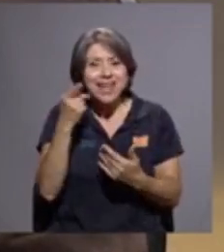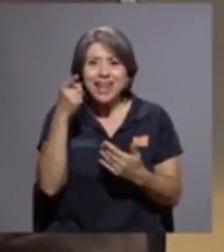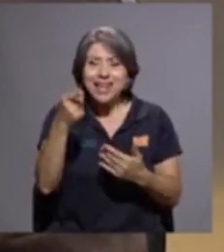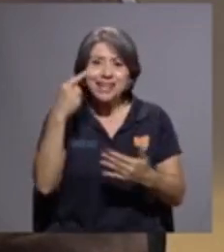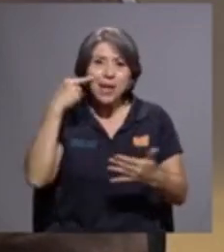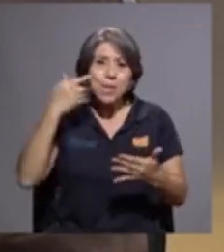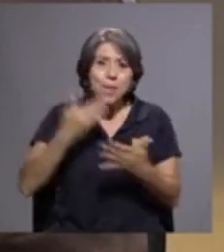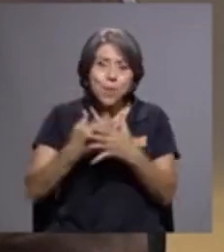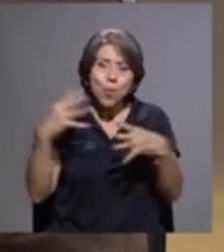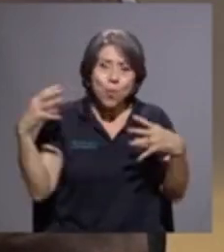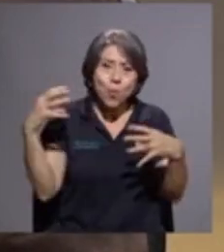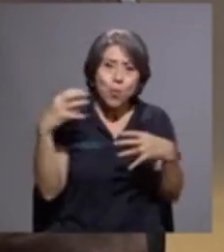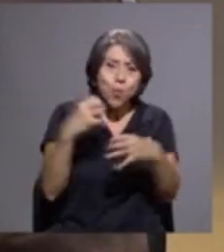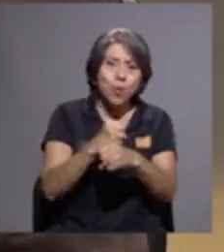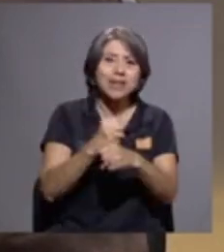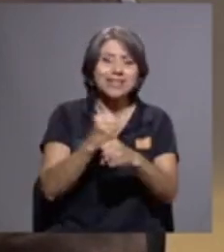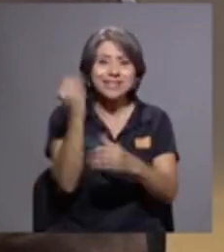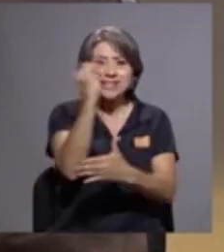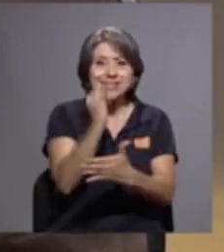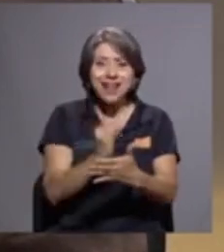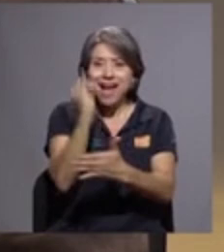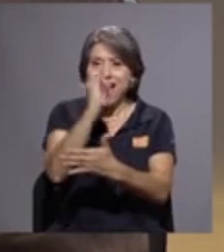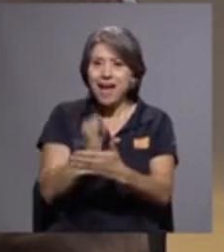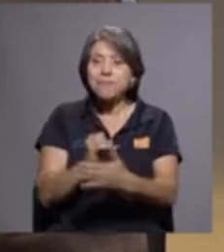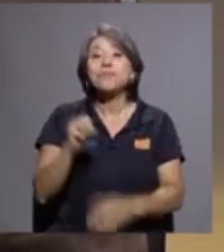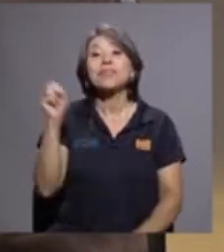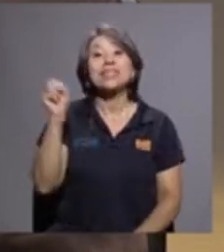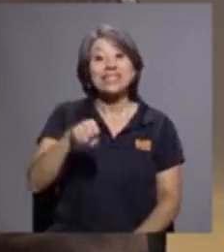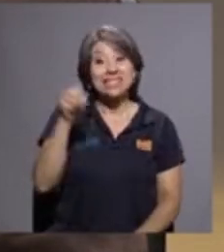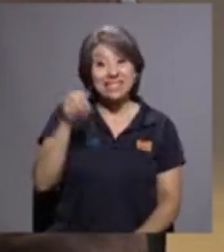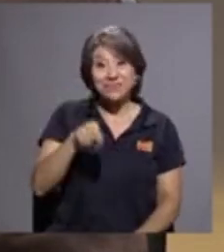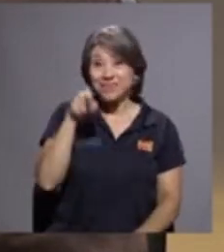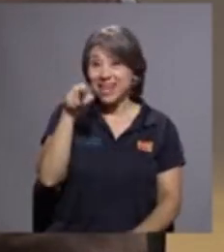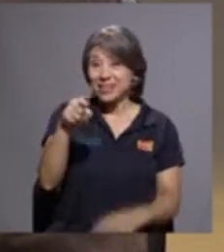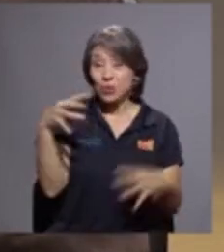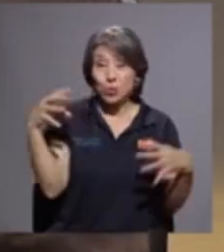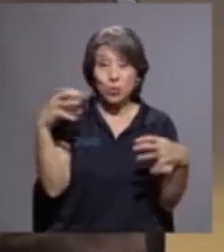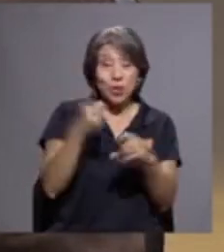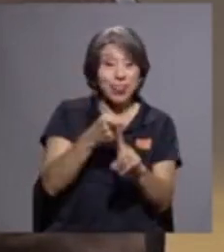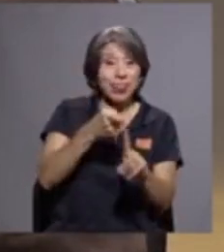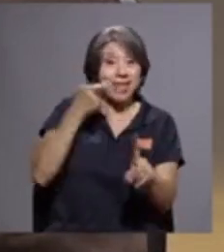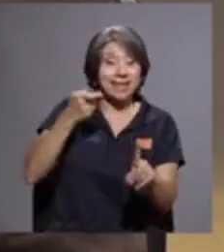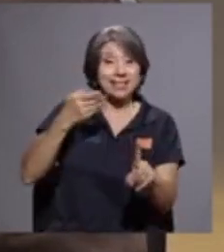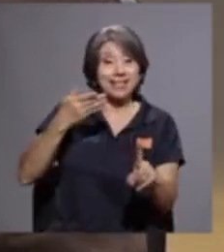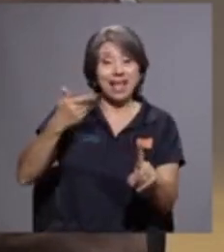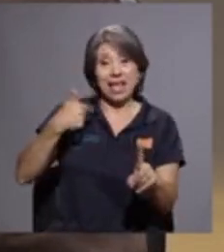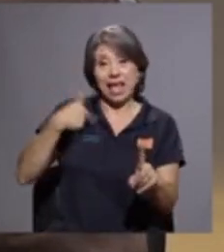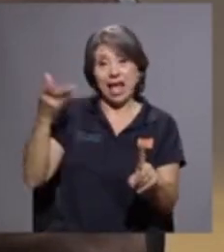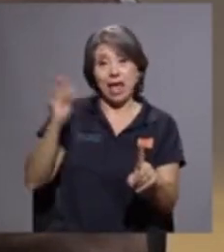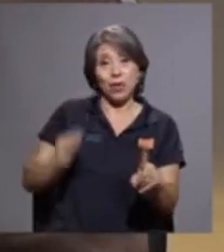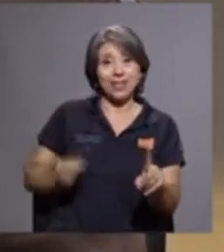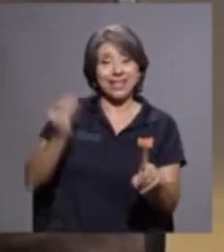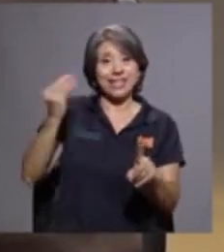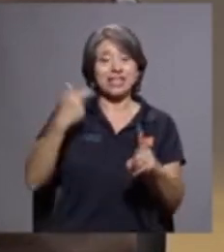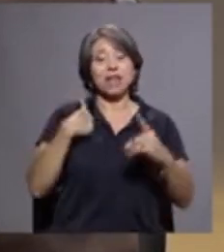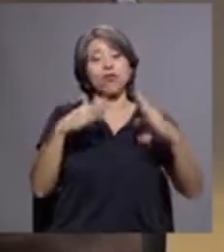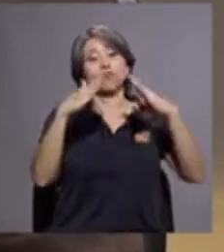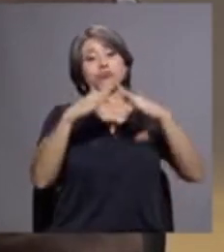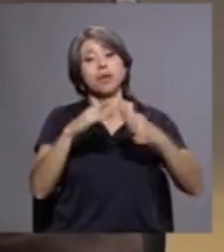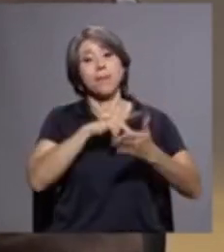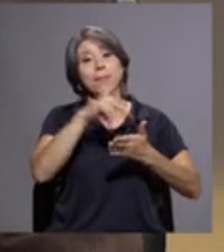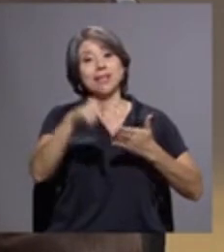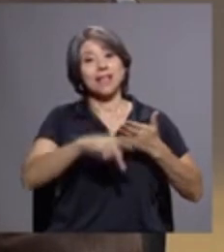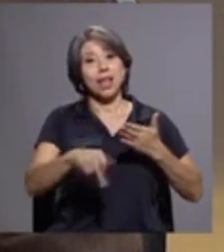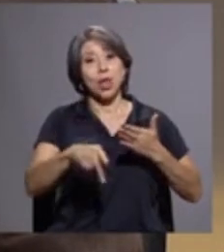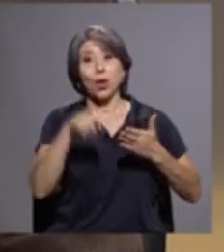muestra. Sí, es el recorrido desde mi adolescencia en Pérez de León que hice mis